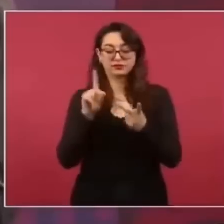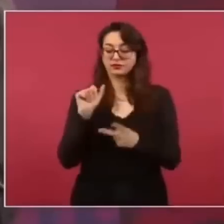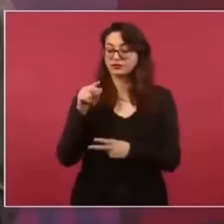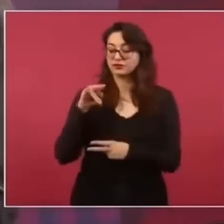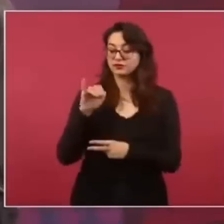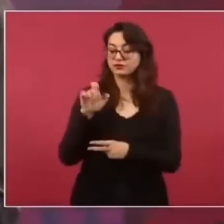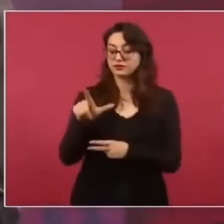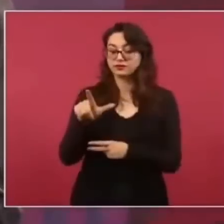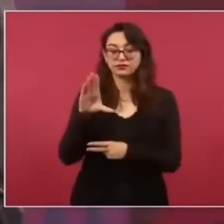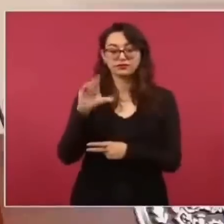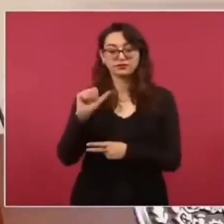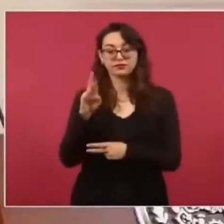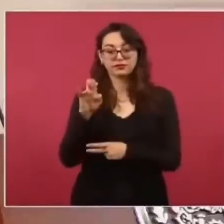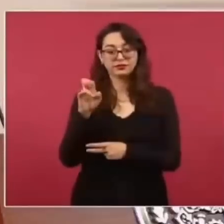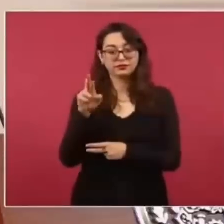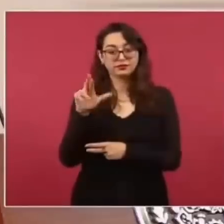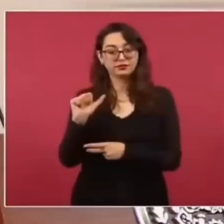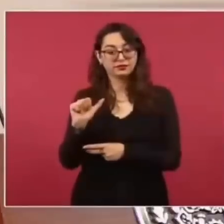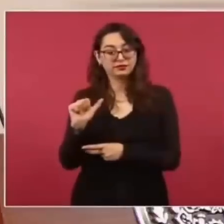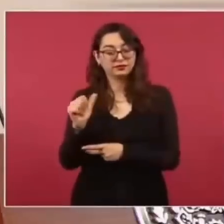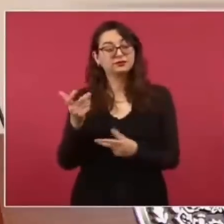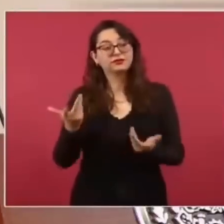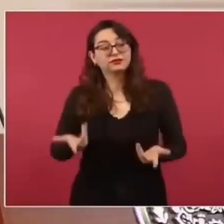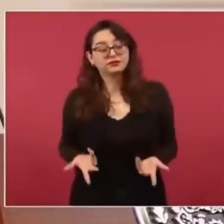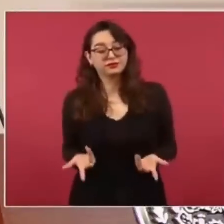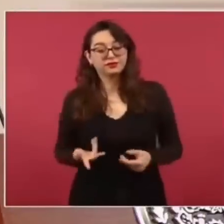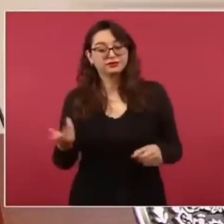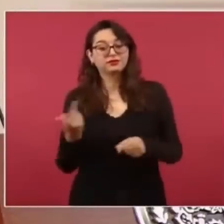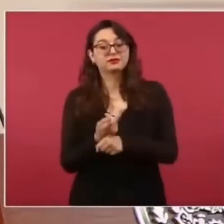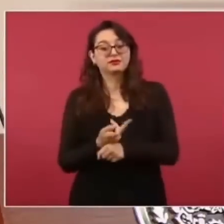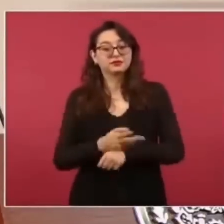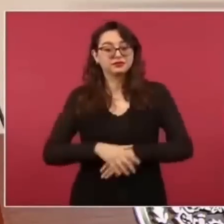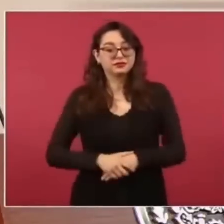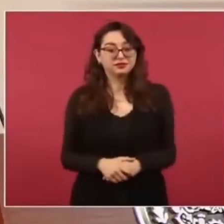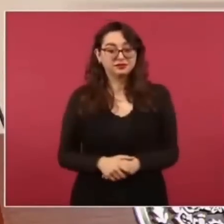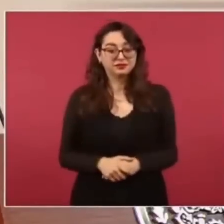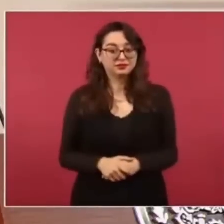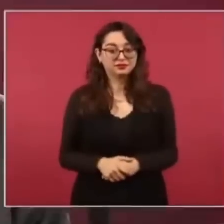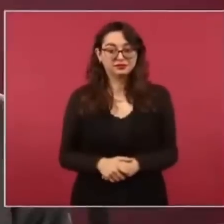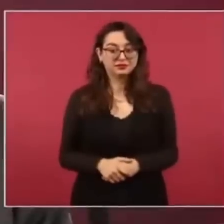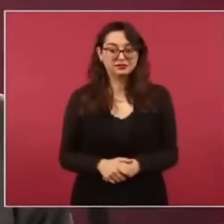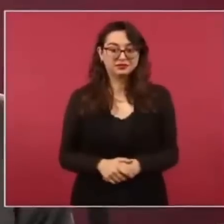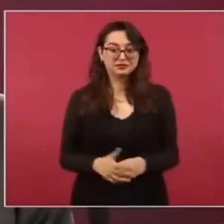Porque no se puede nada más estar denunciando